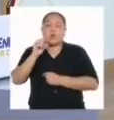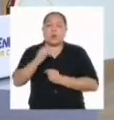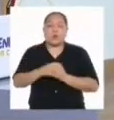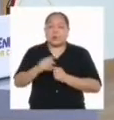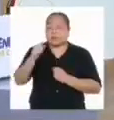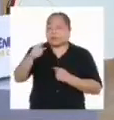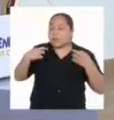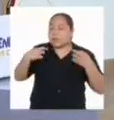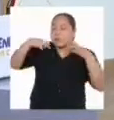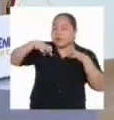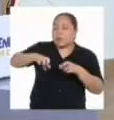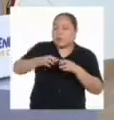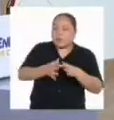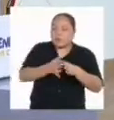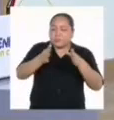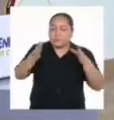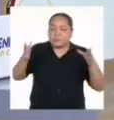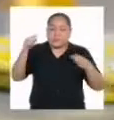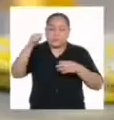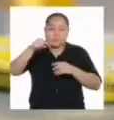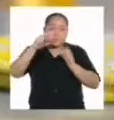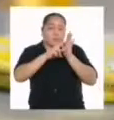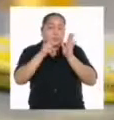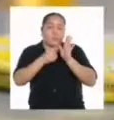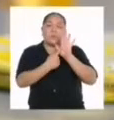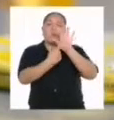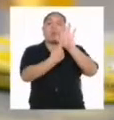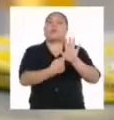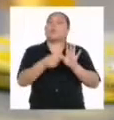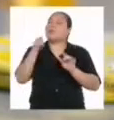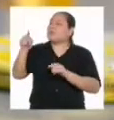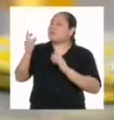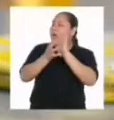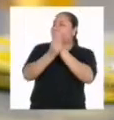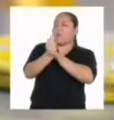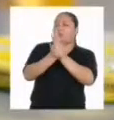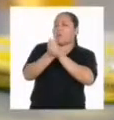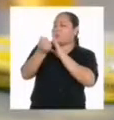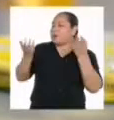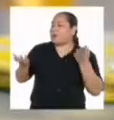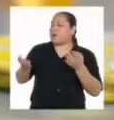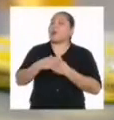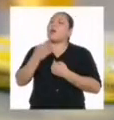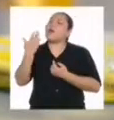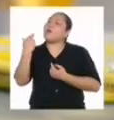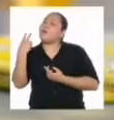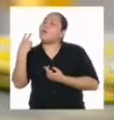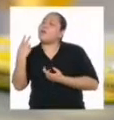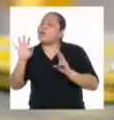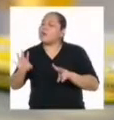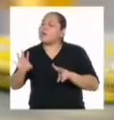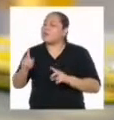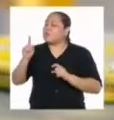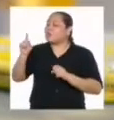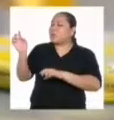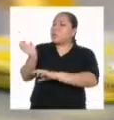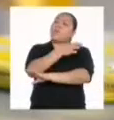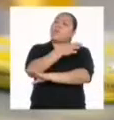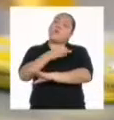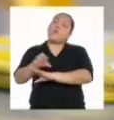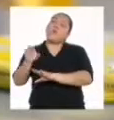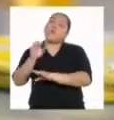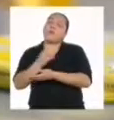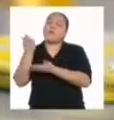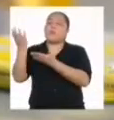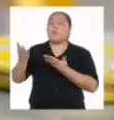ampliar el significado de lo que queremos expresar Ya eres todo un experto A ver si ahora que eres poeta